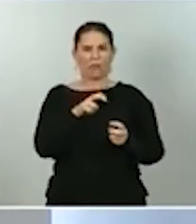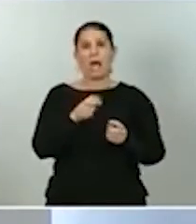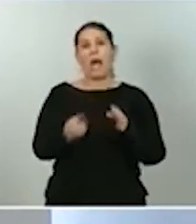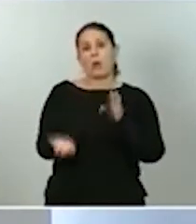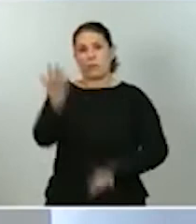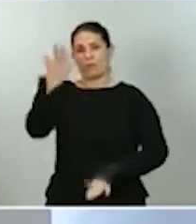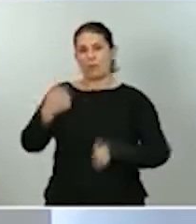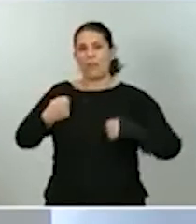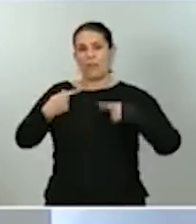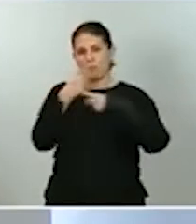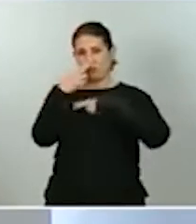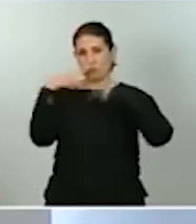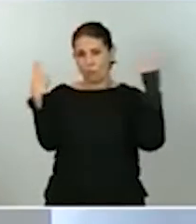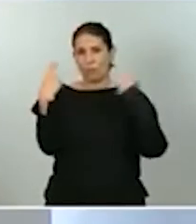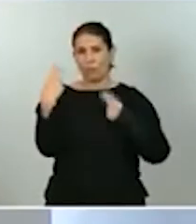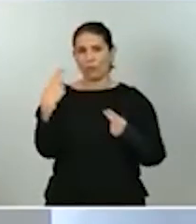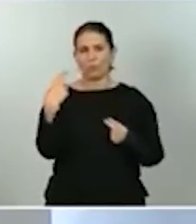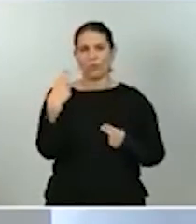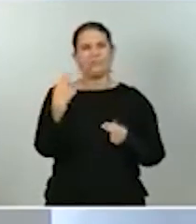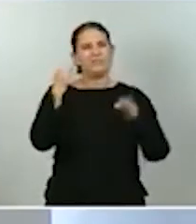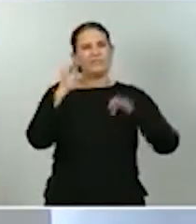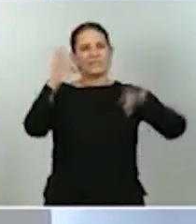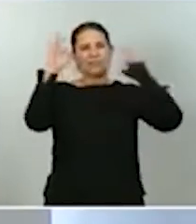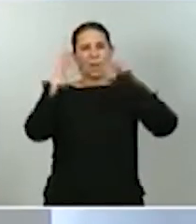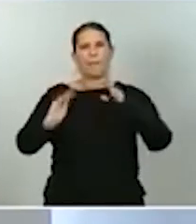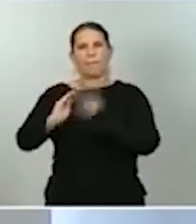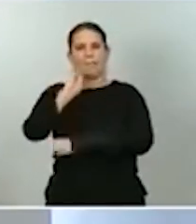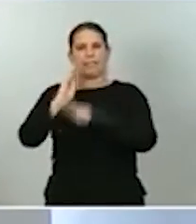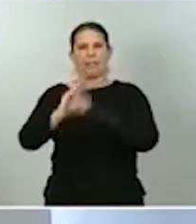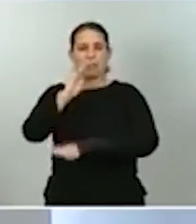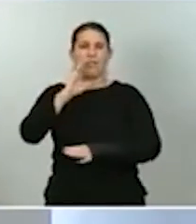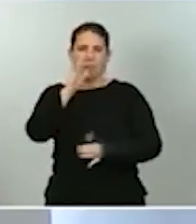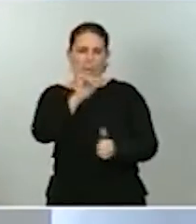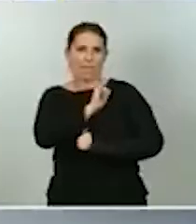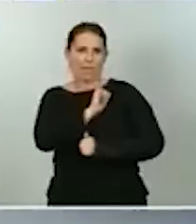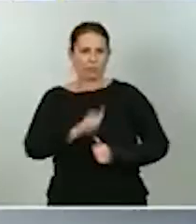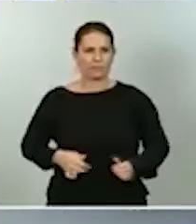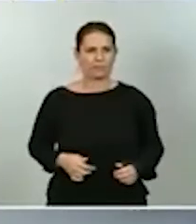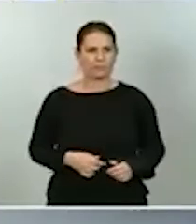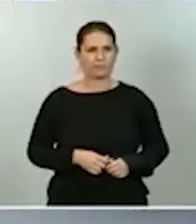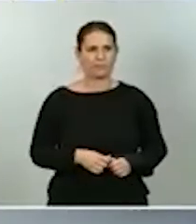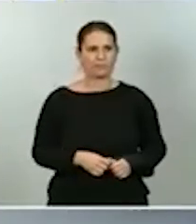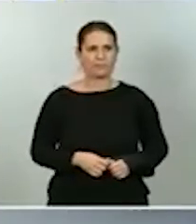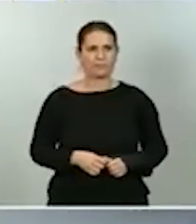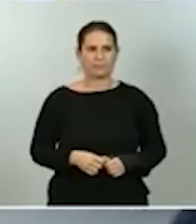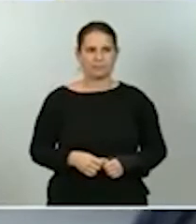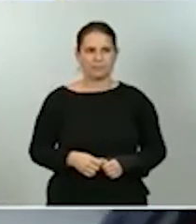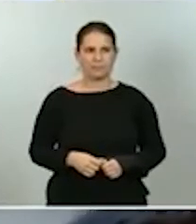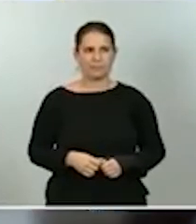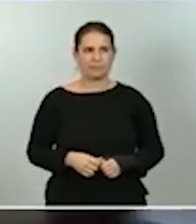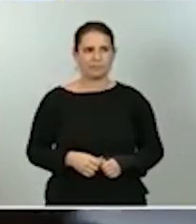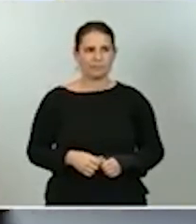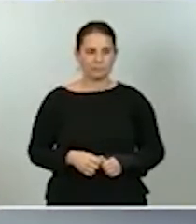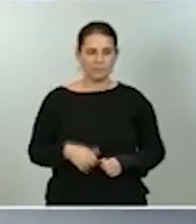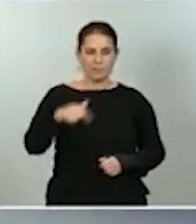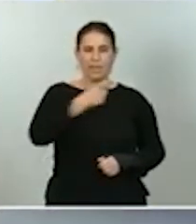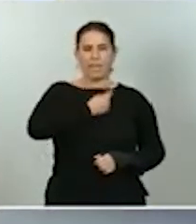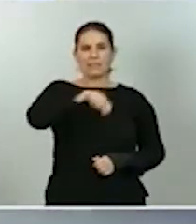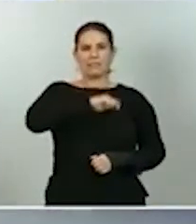públicos, en particular en prestaciones por desempleo. La respuesta de España está